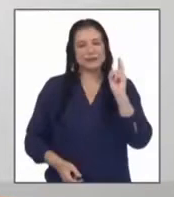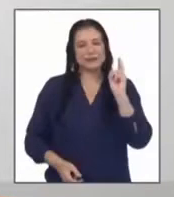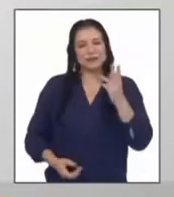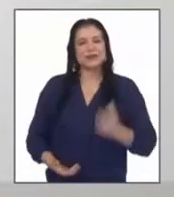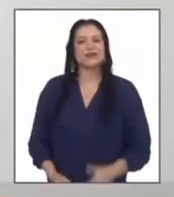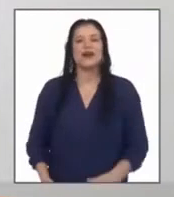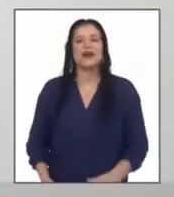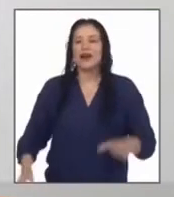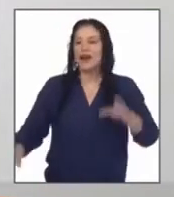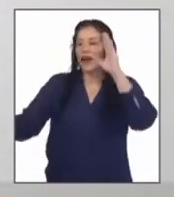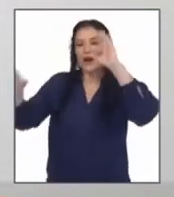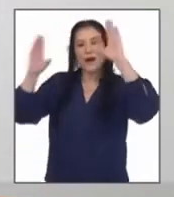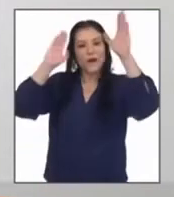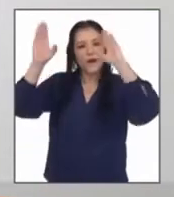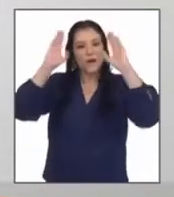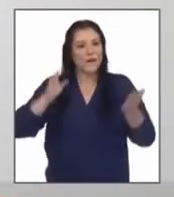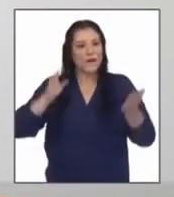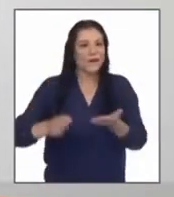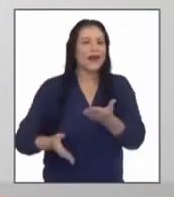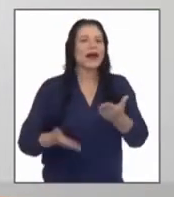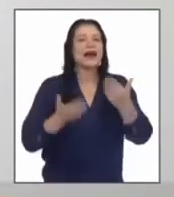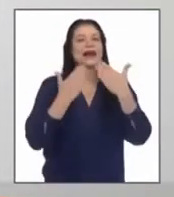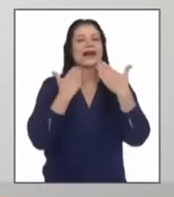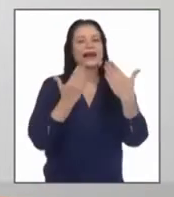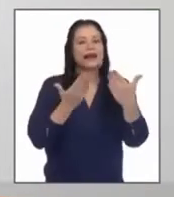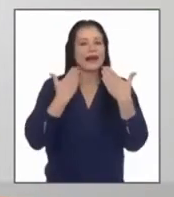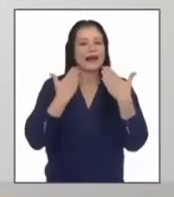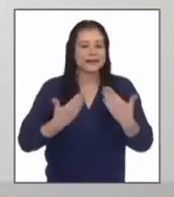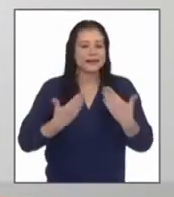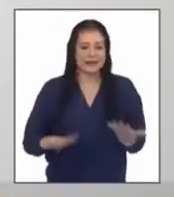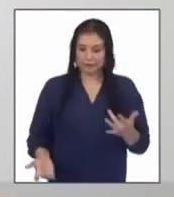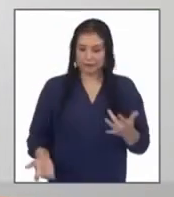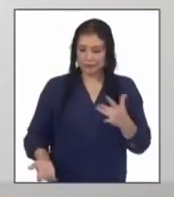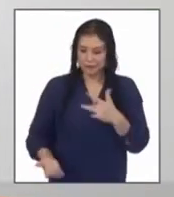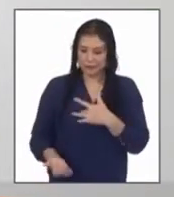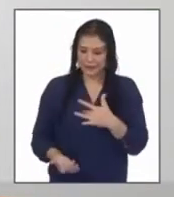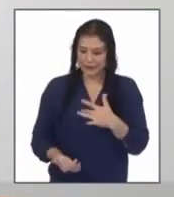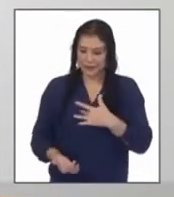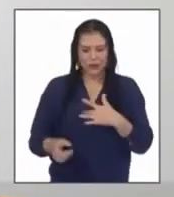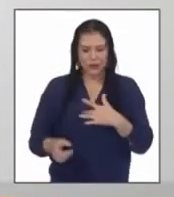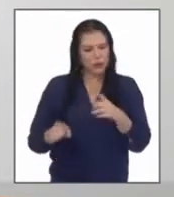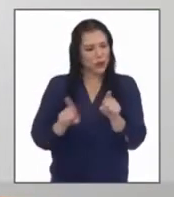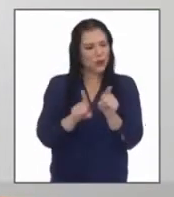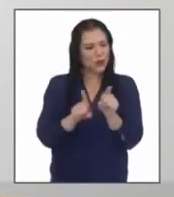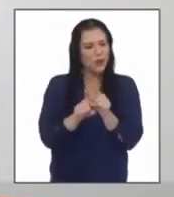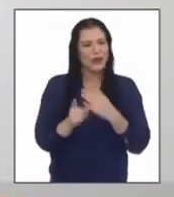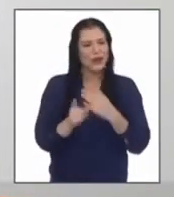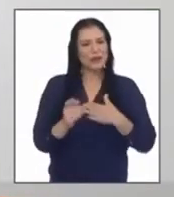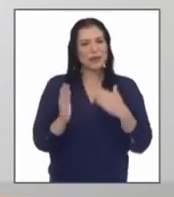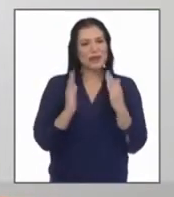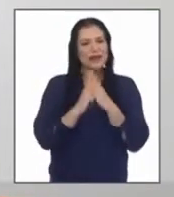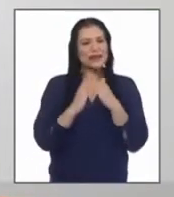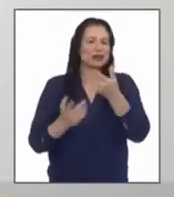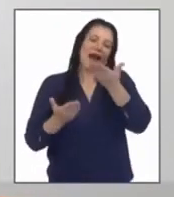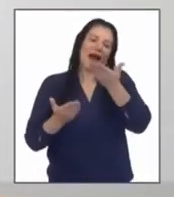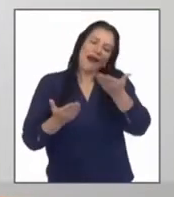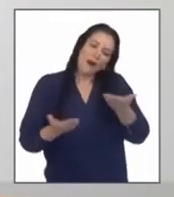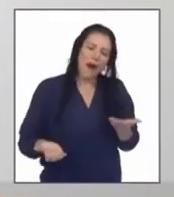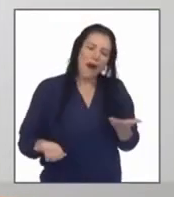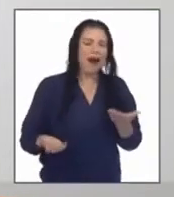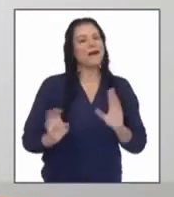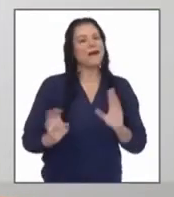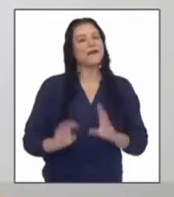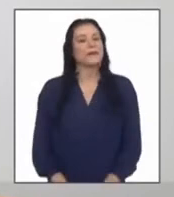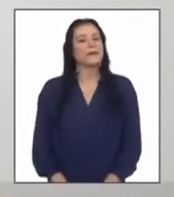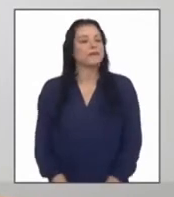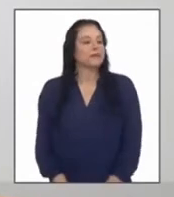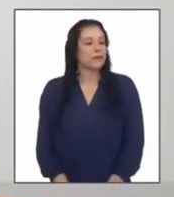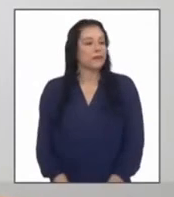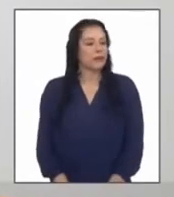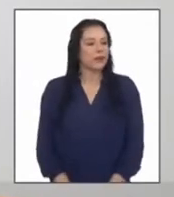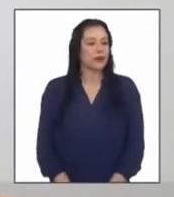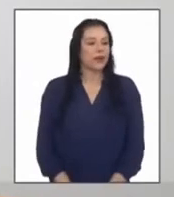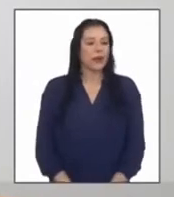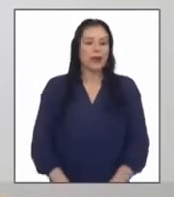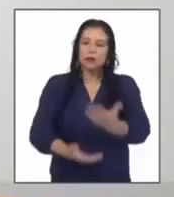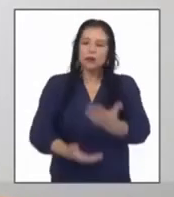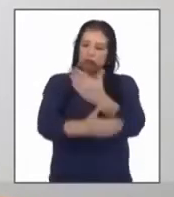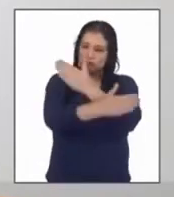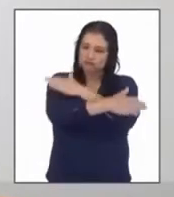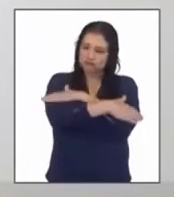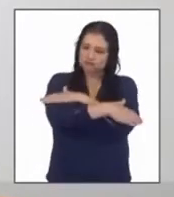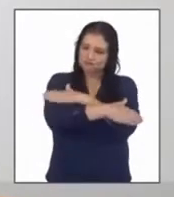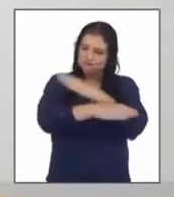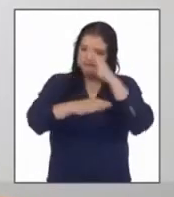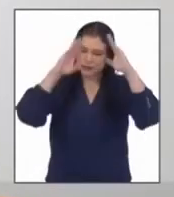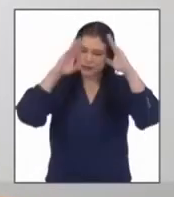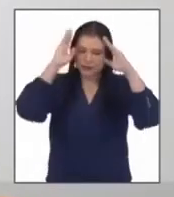hola chicos gracias me siento como en casa con su recibimiento un fuerte